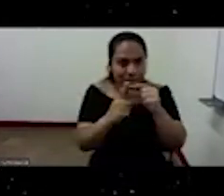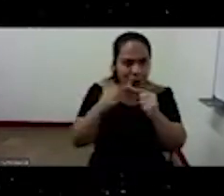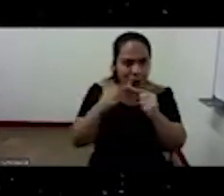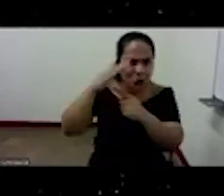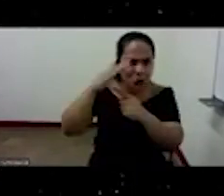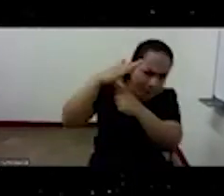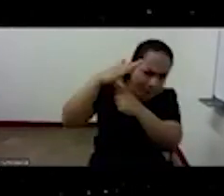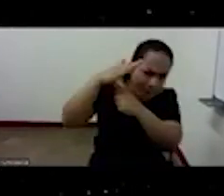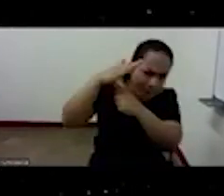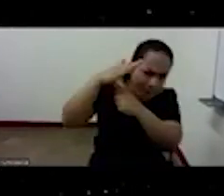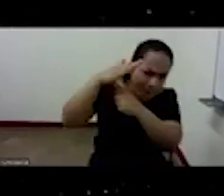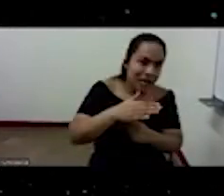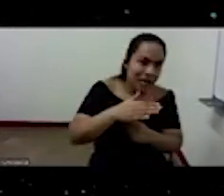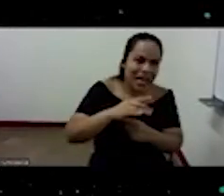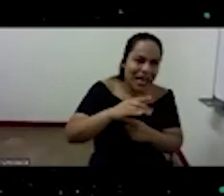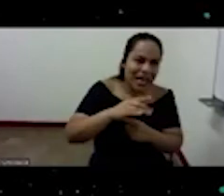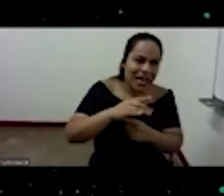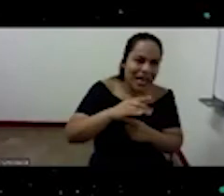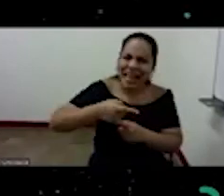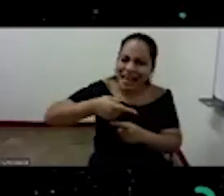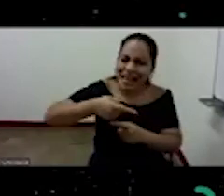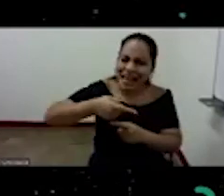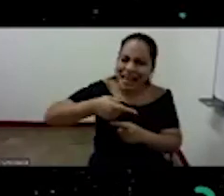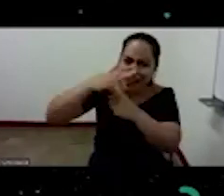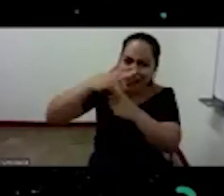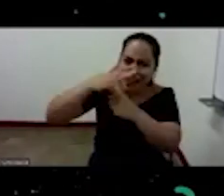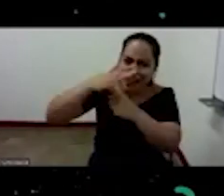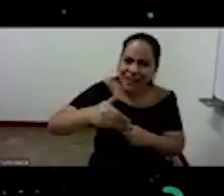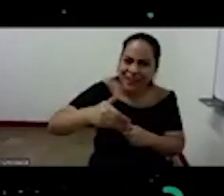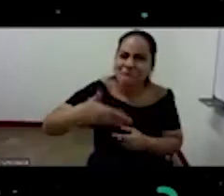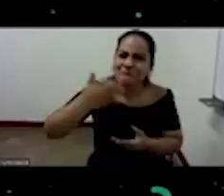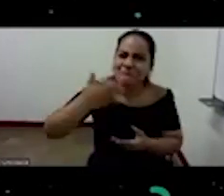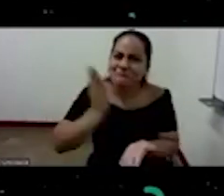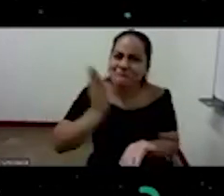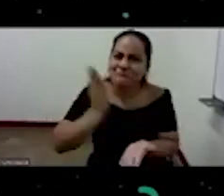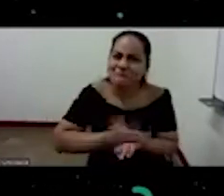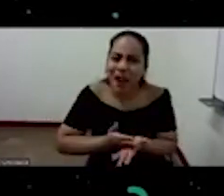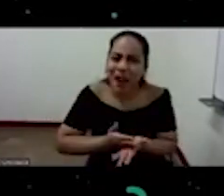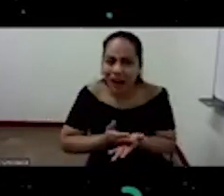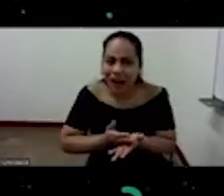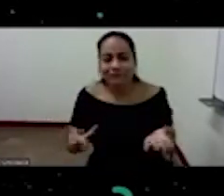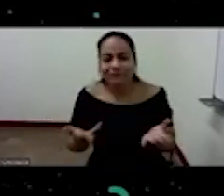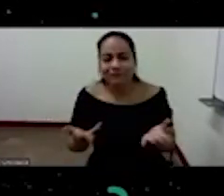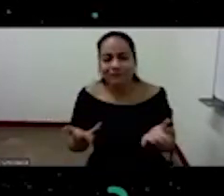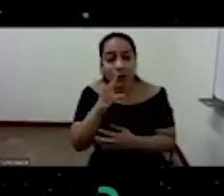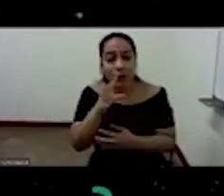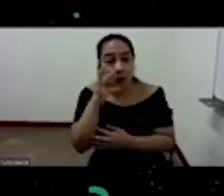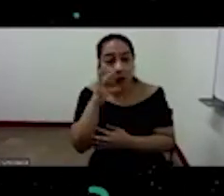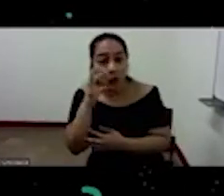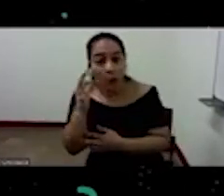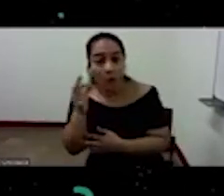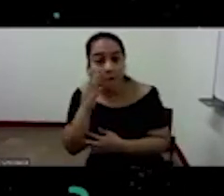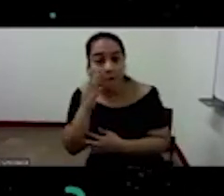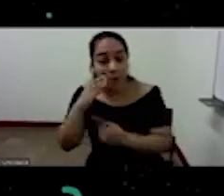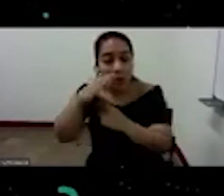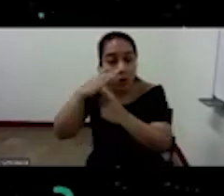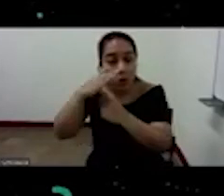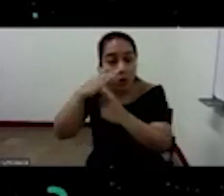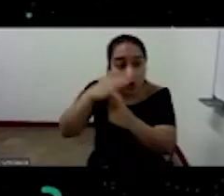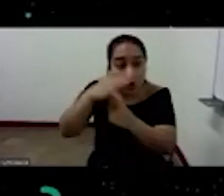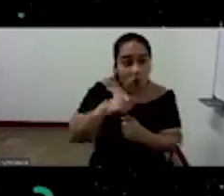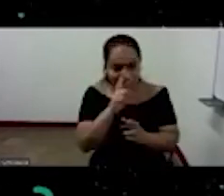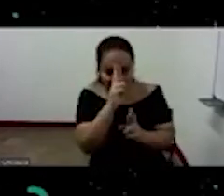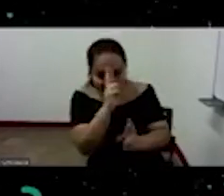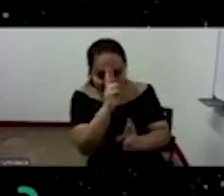que es la humillación al final es la obligación de reconocer que